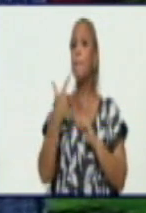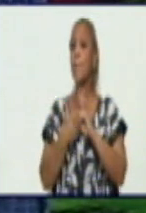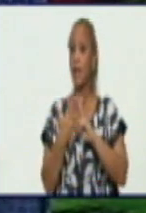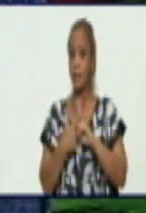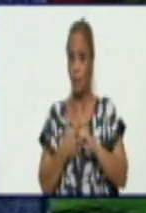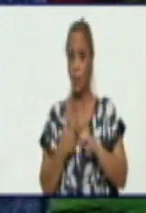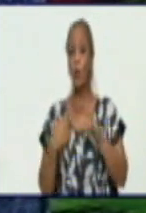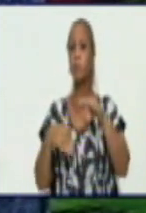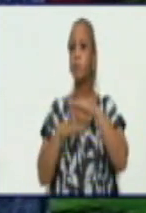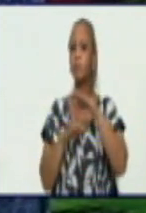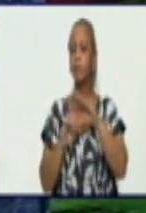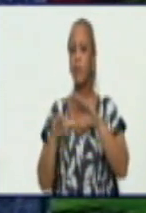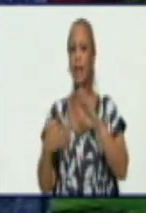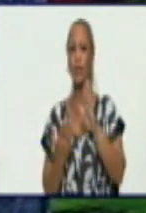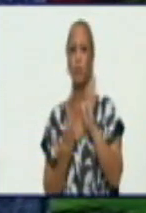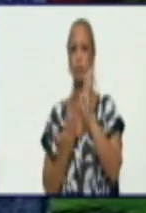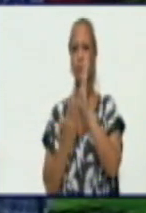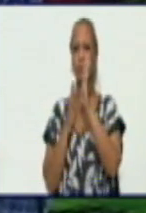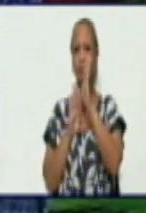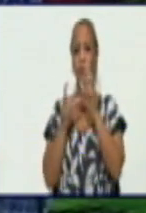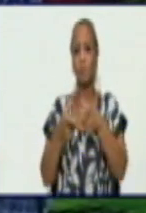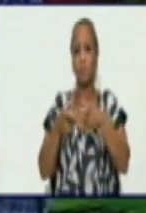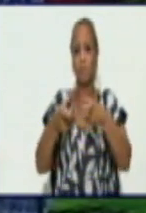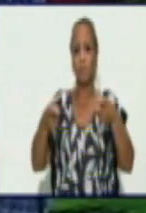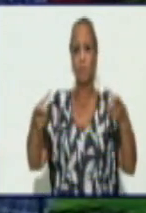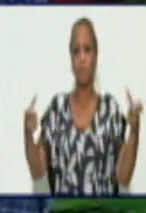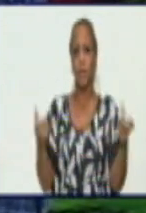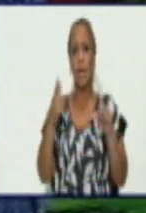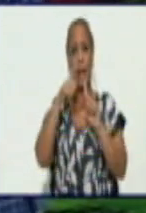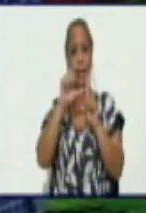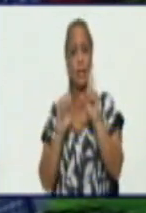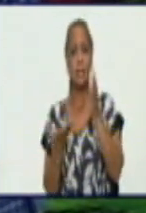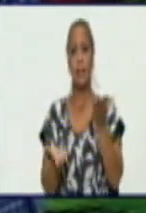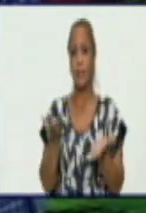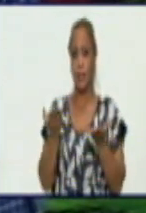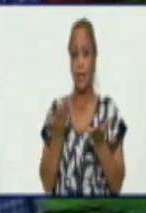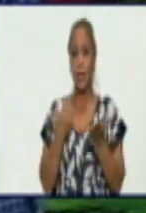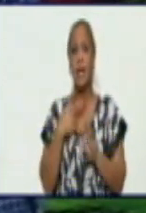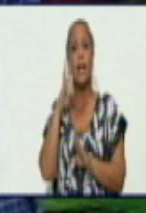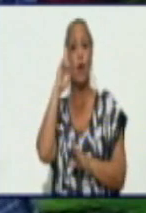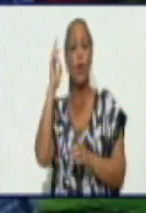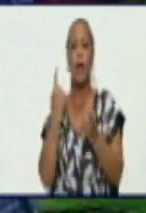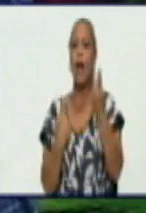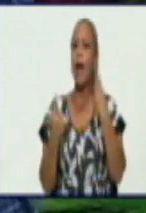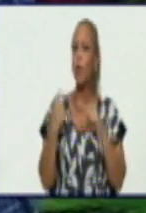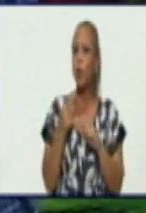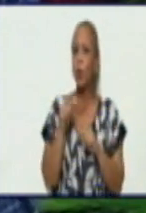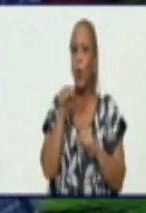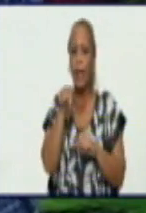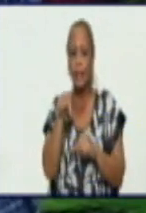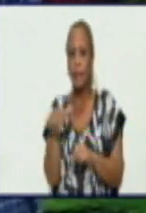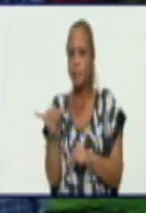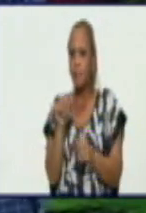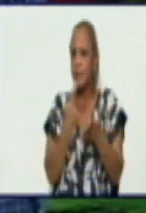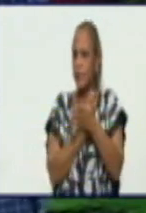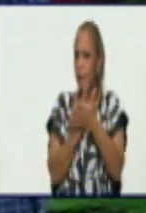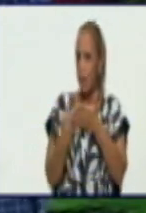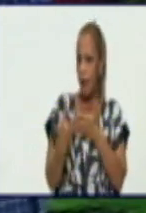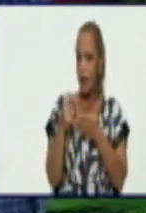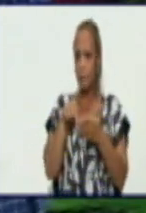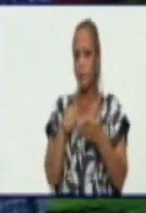que han ido en ascenso en la tasa de incidencia. Recordarán algunos que en esta misma semana tuvimos,